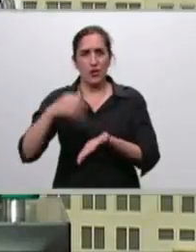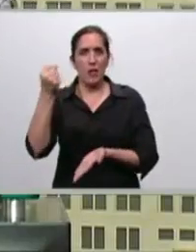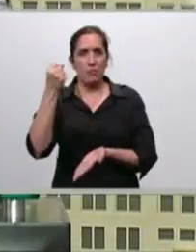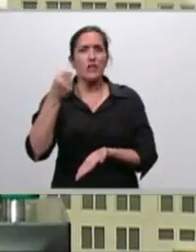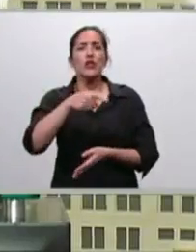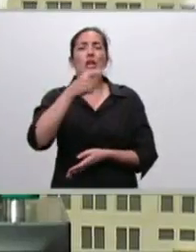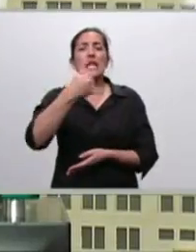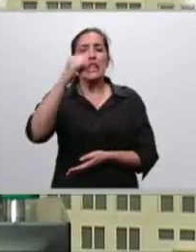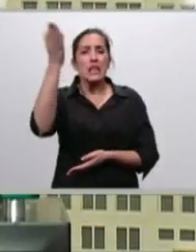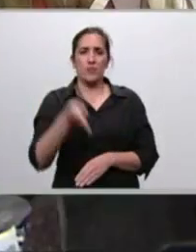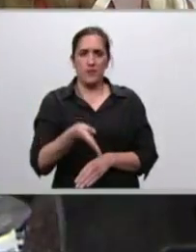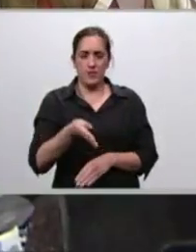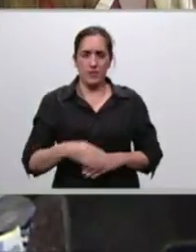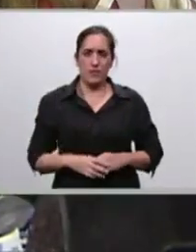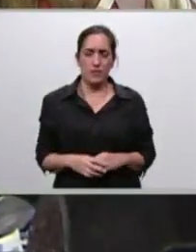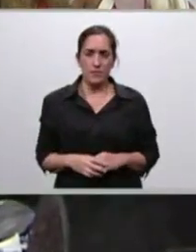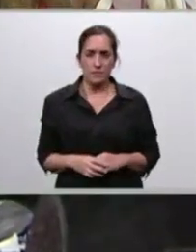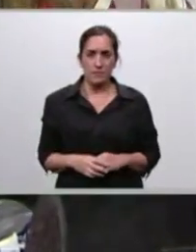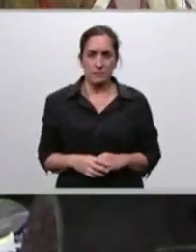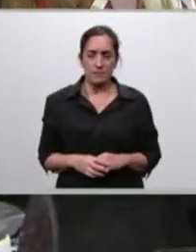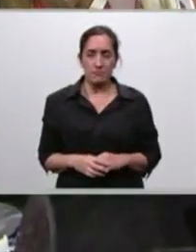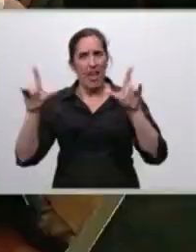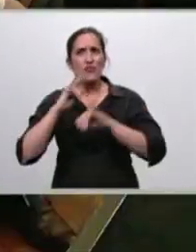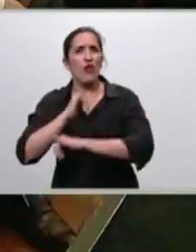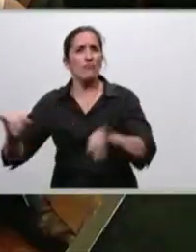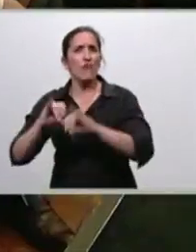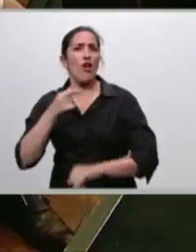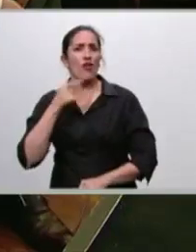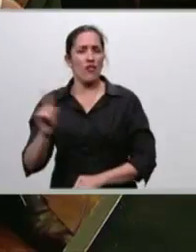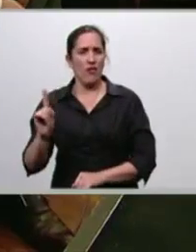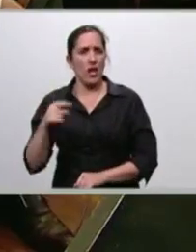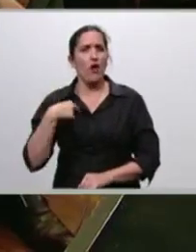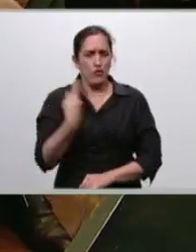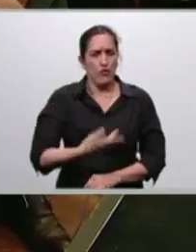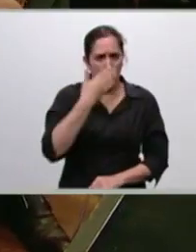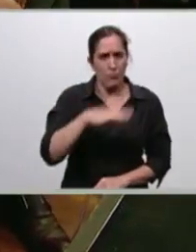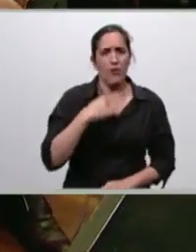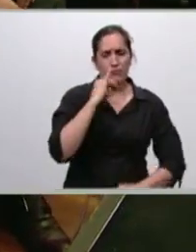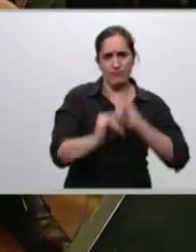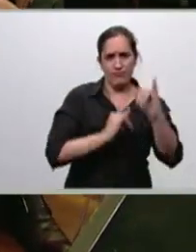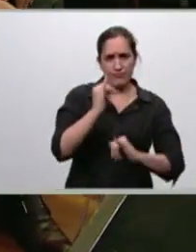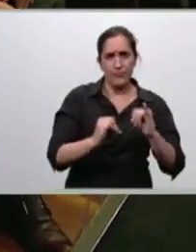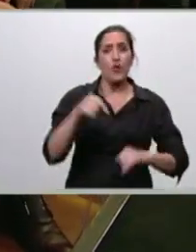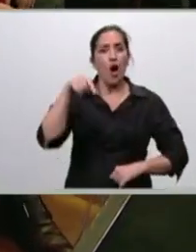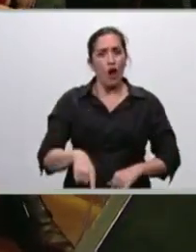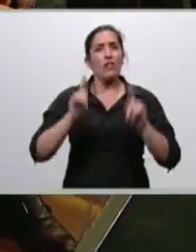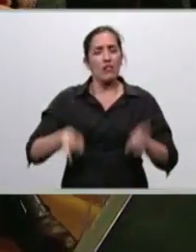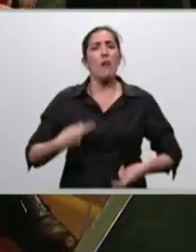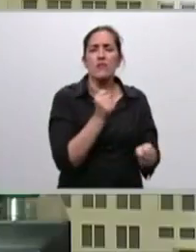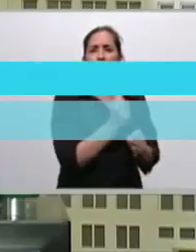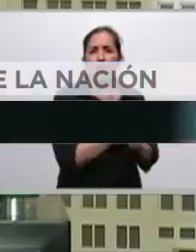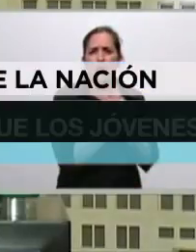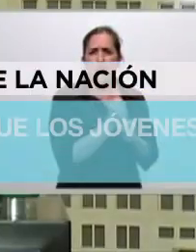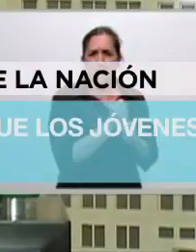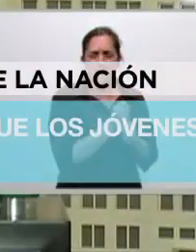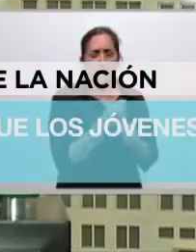de tasa del 4%. Hoy también lanzamos el plan ProEmplear, que tiene